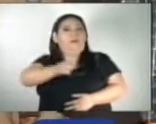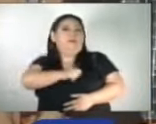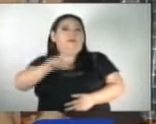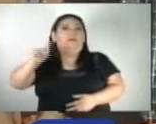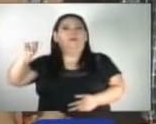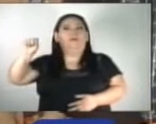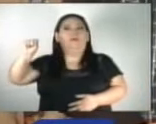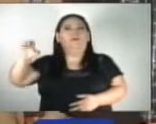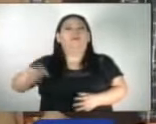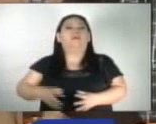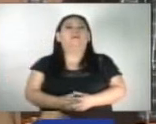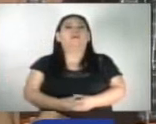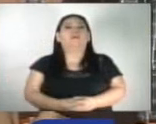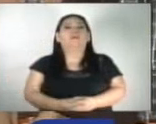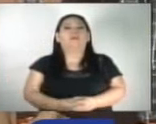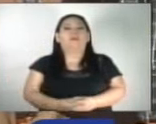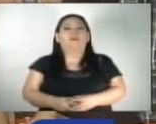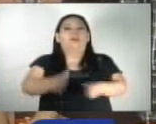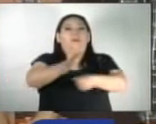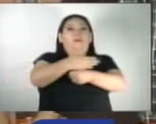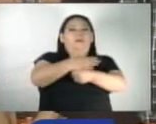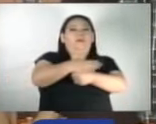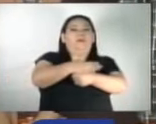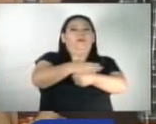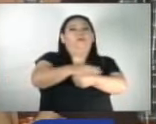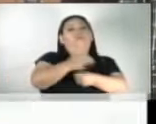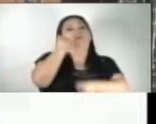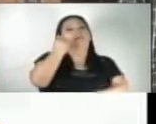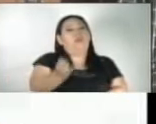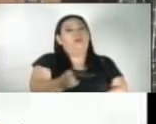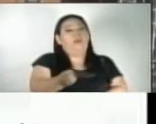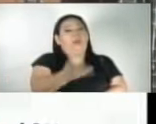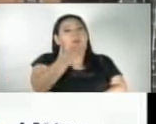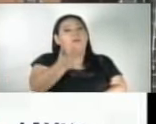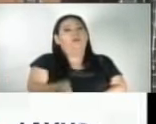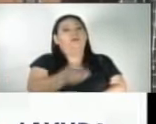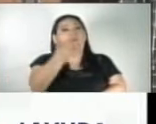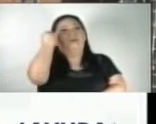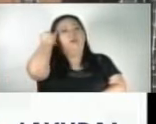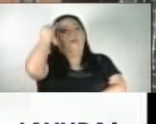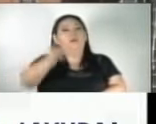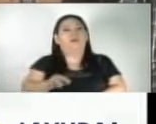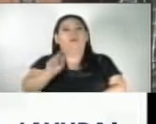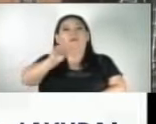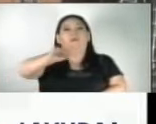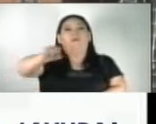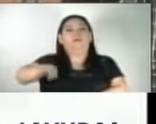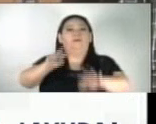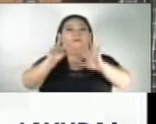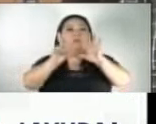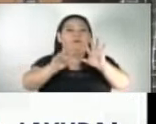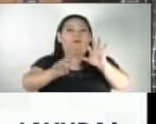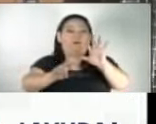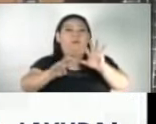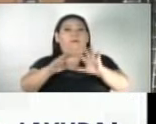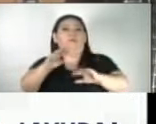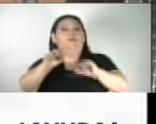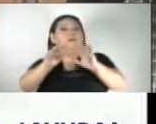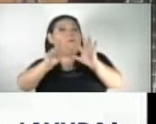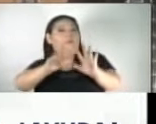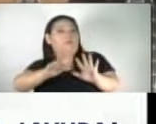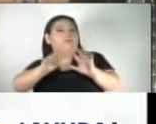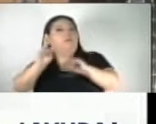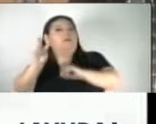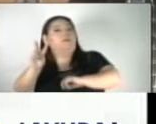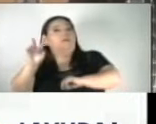Escuchemos. Partido Nuevas Ideas dos millones setecientos mil